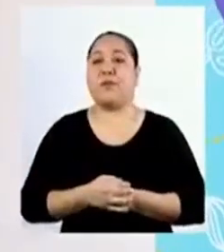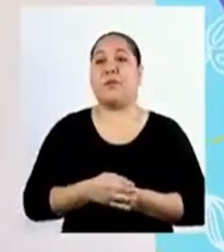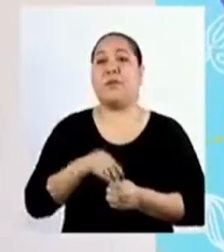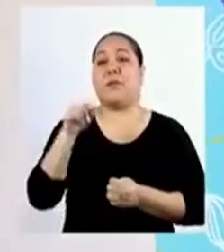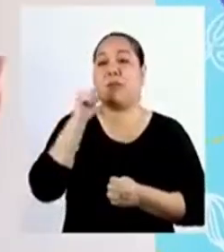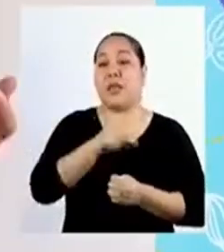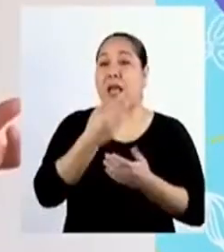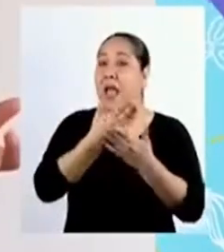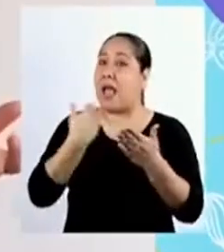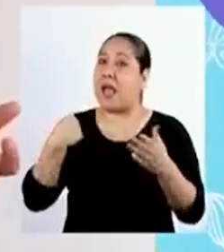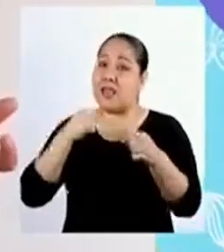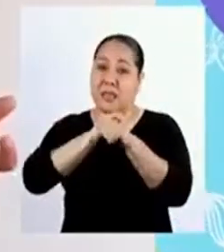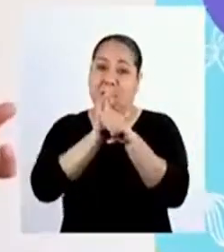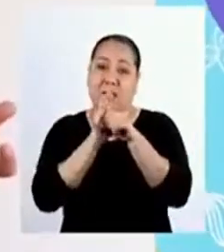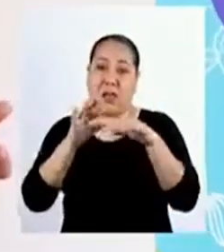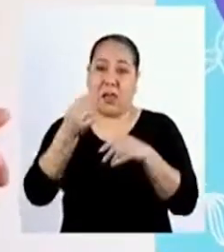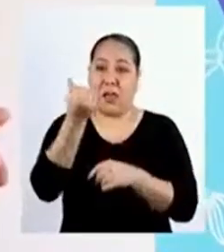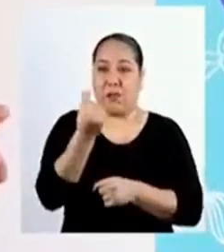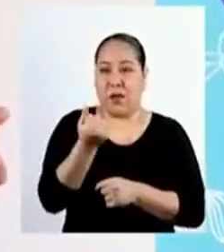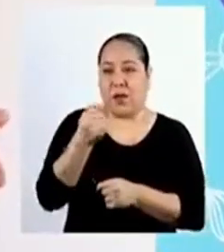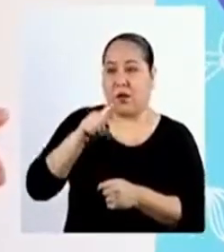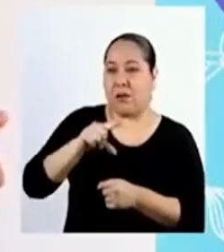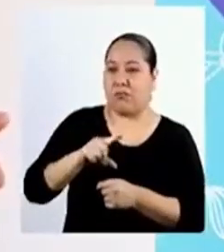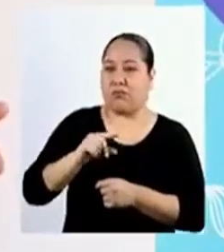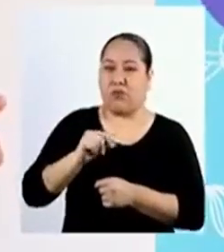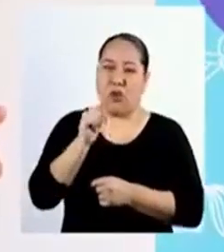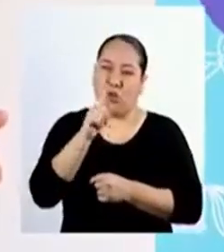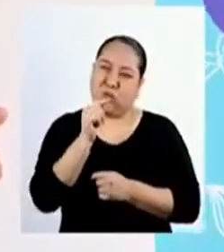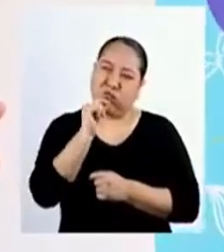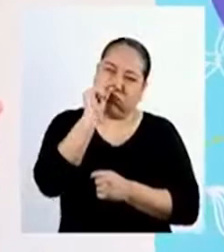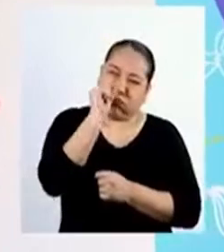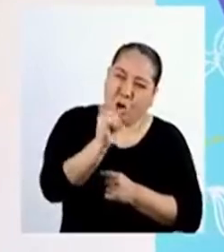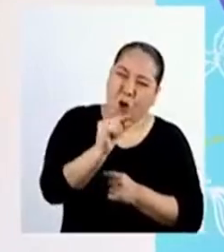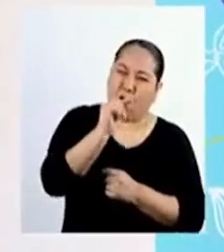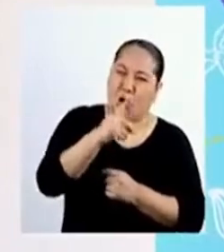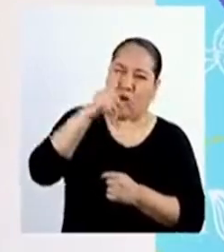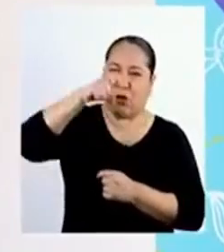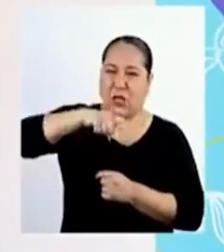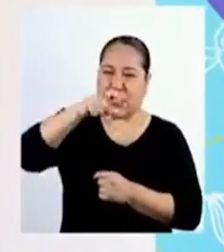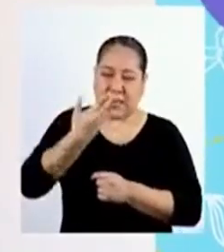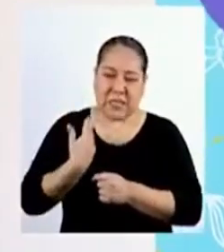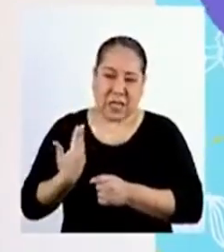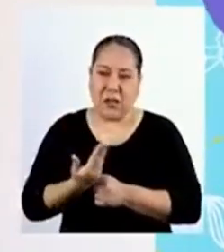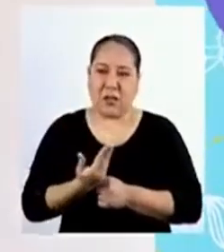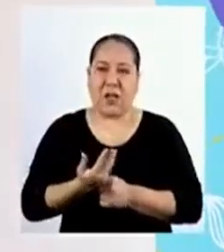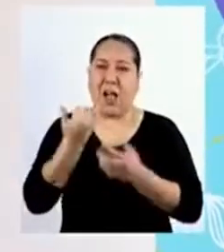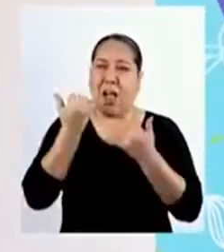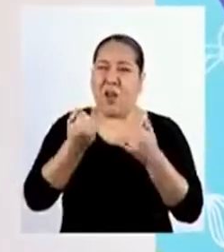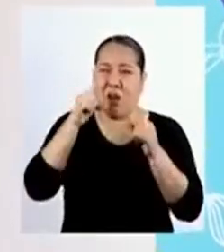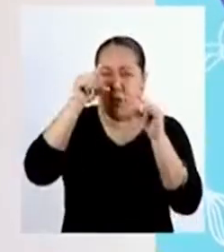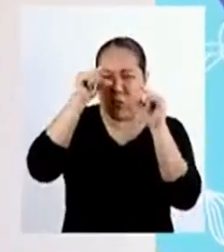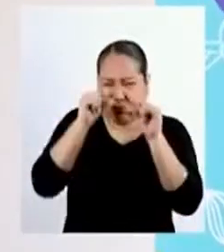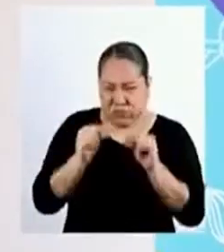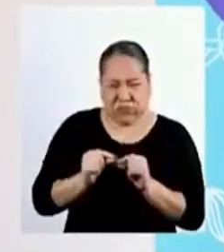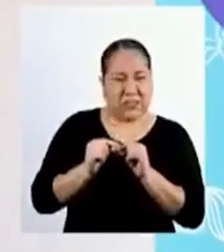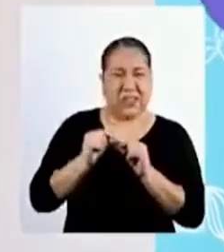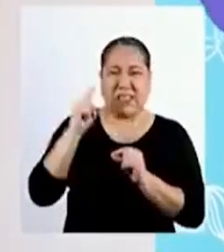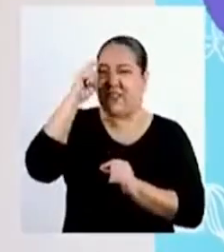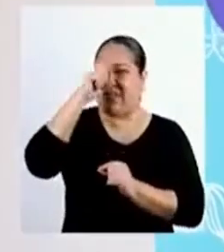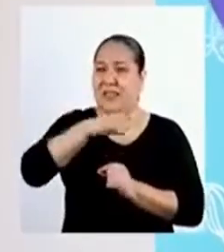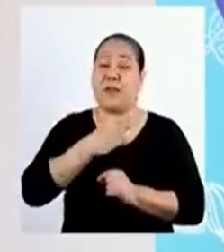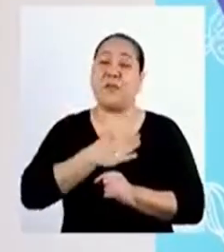Si antes de la pandemia el dinero no alcanzaba para lo que necesitábamos, ahora es mucho más difícil.